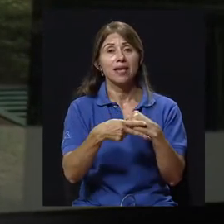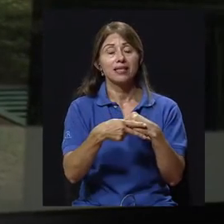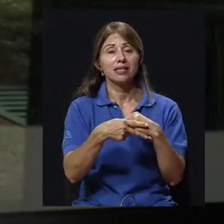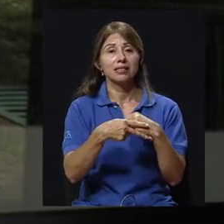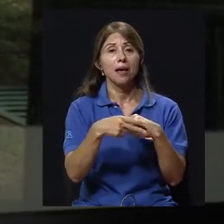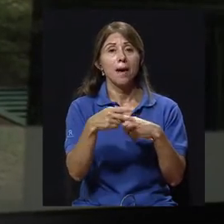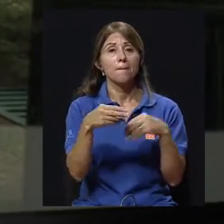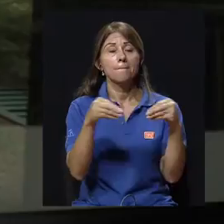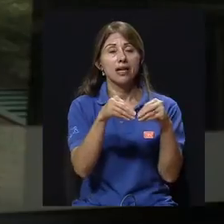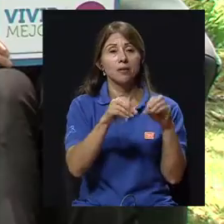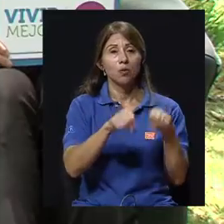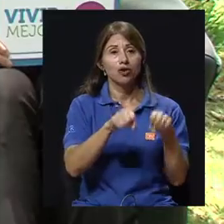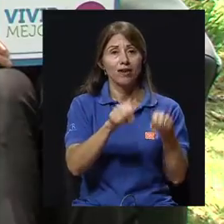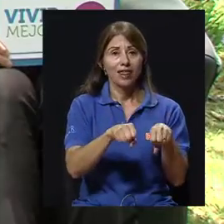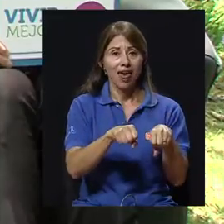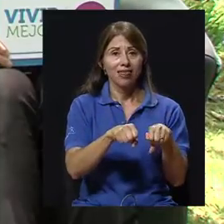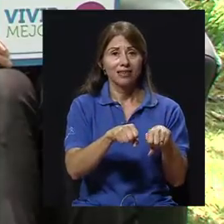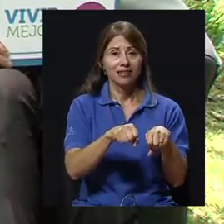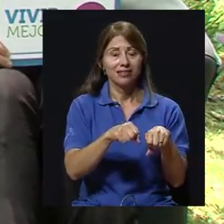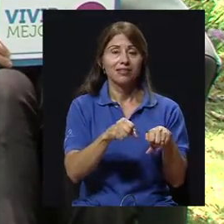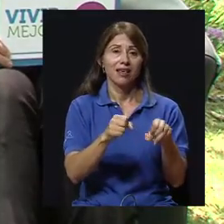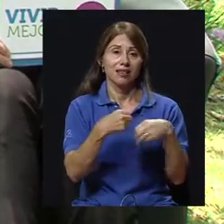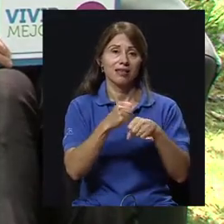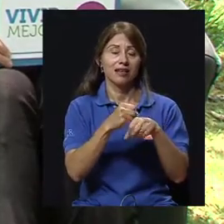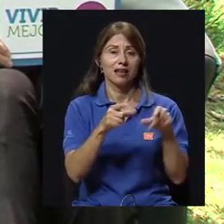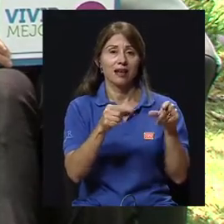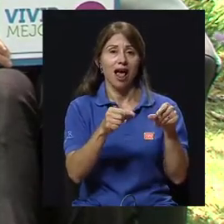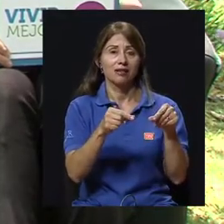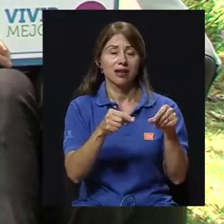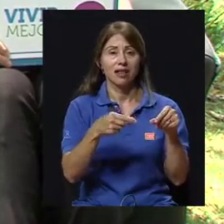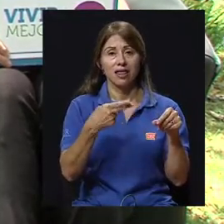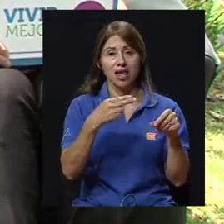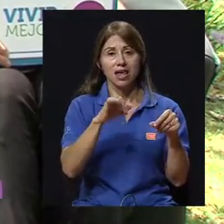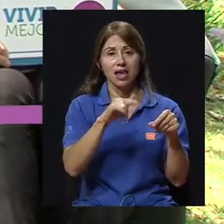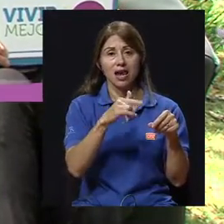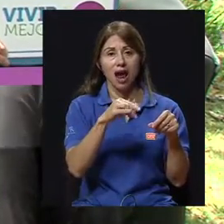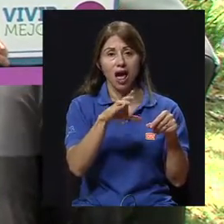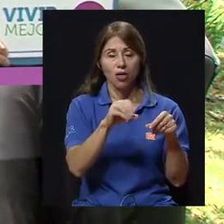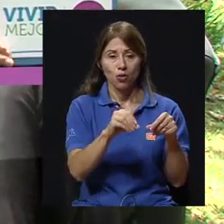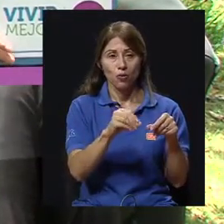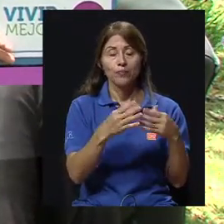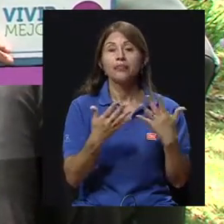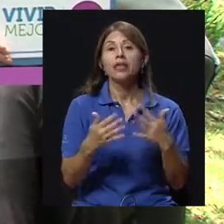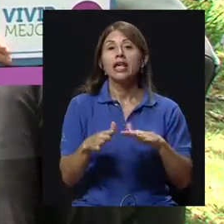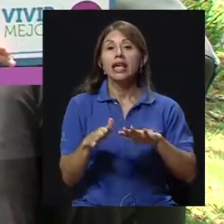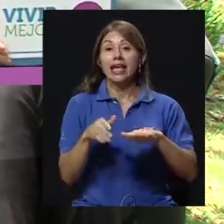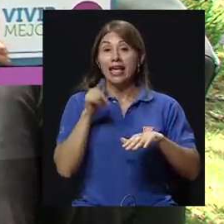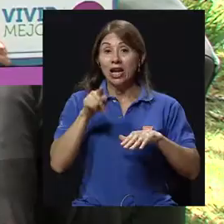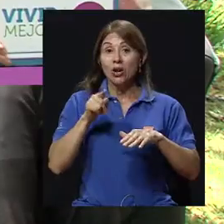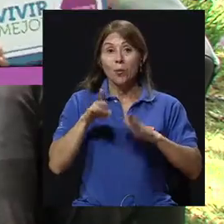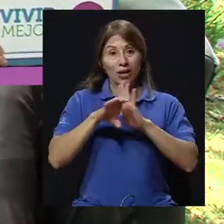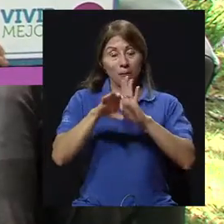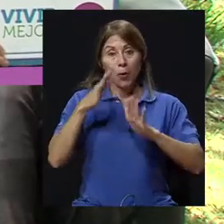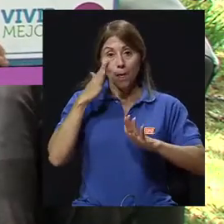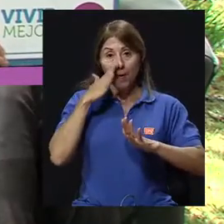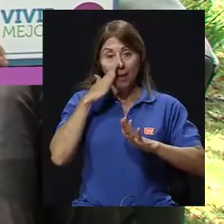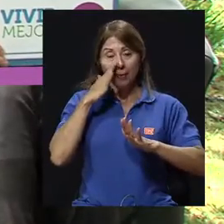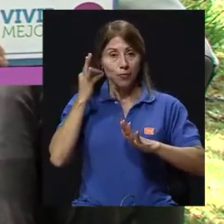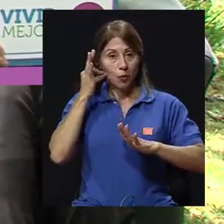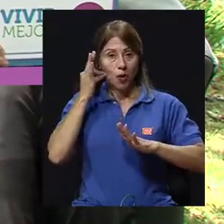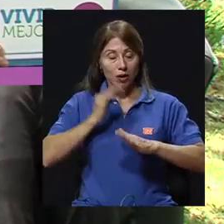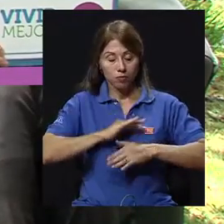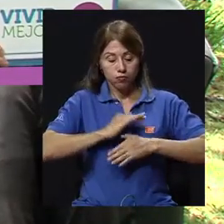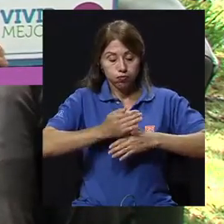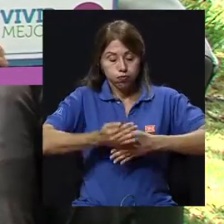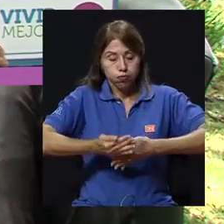una hepatitis B. Y las personas, los niños, que se contaminan de esta manera vertical, o sea que la mamá